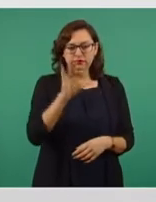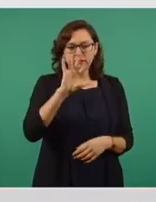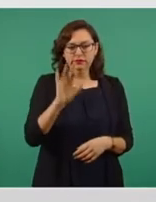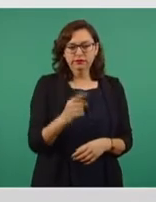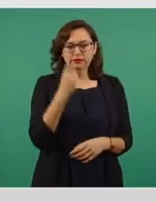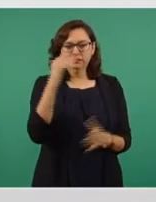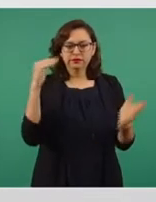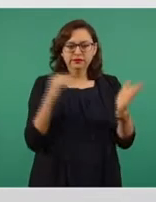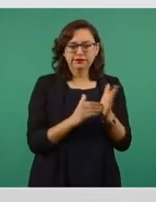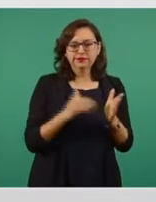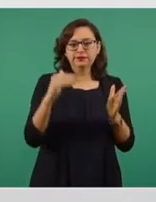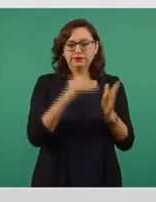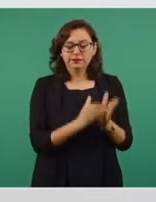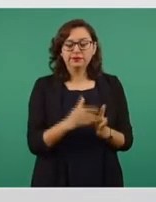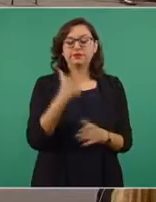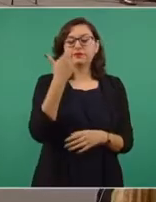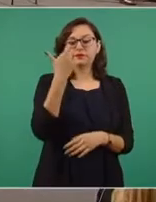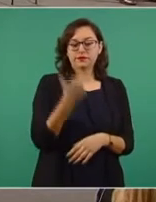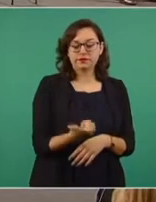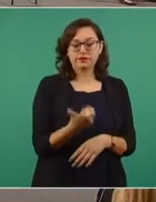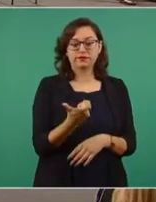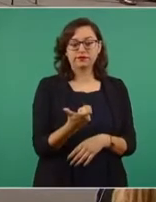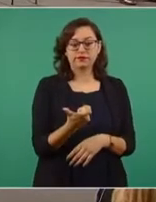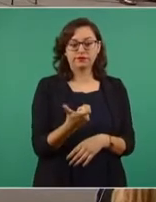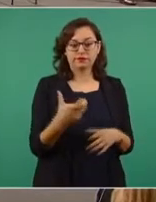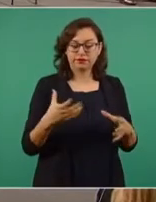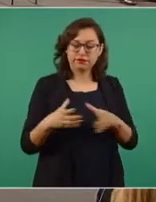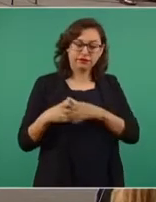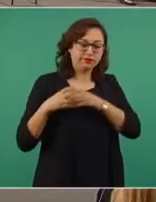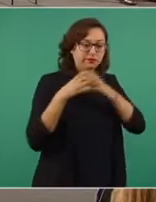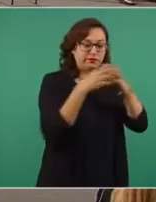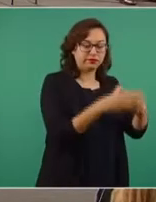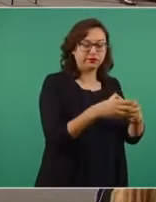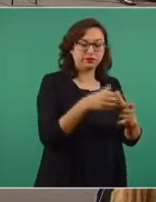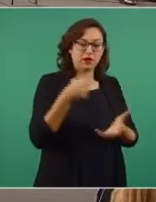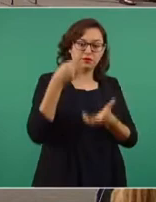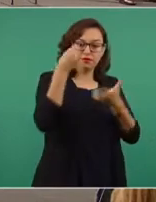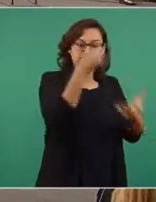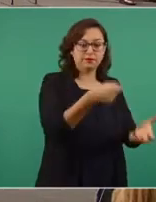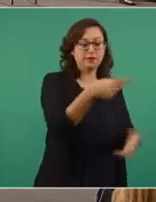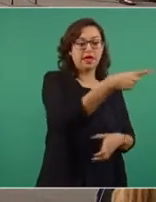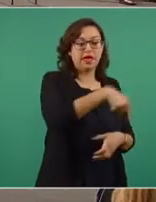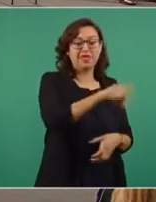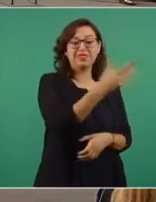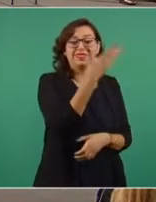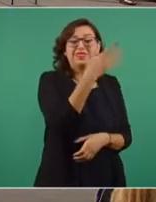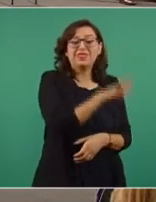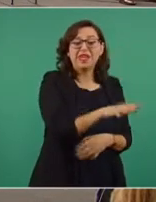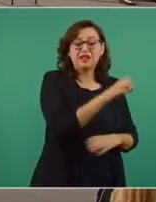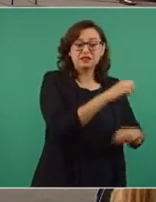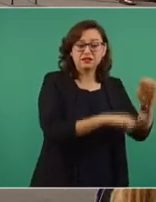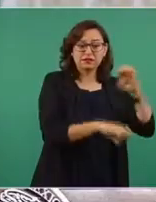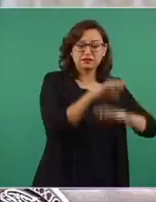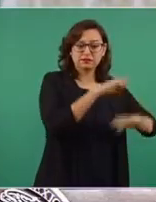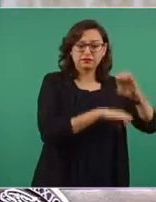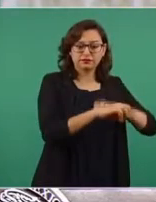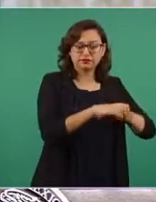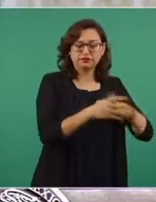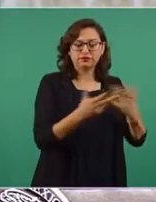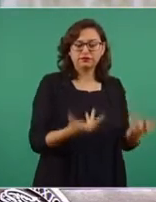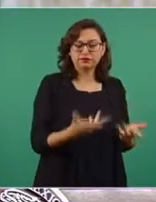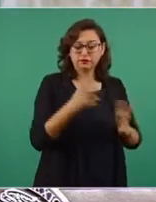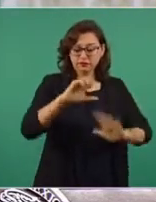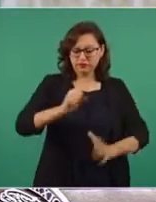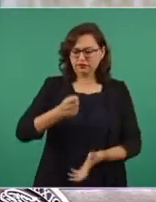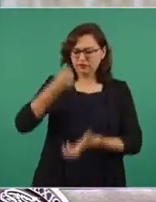mil millones de pesos en 10 empresas que ustedes pueden ver. Esto es el equivalente al presupuesto de la